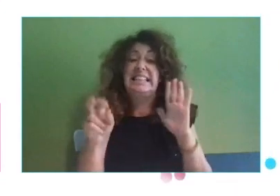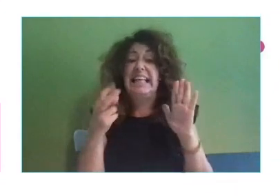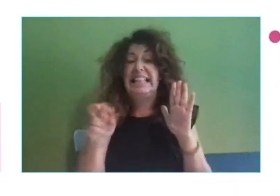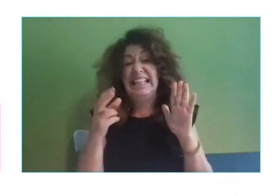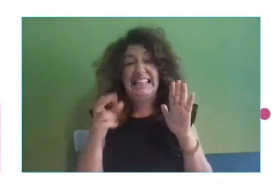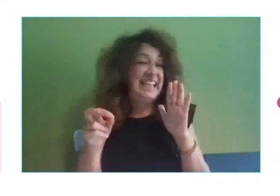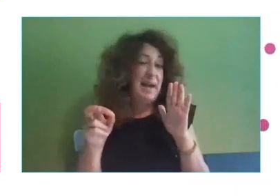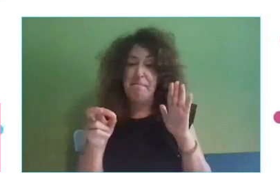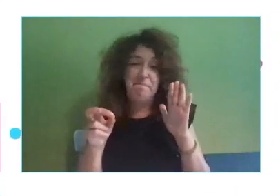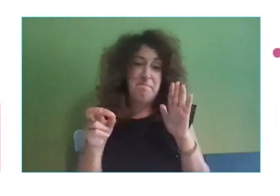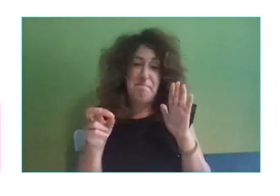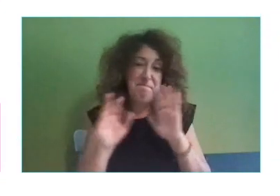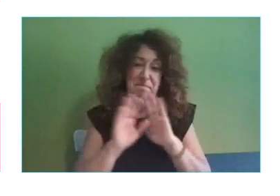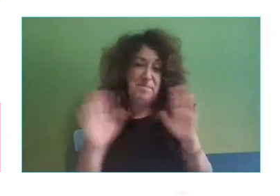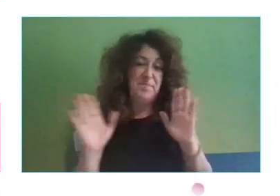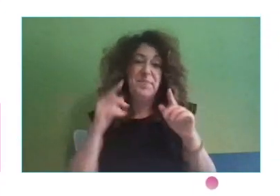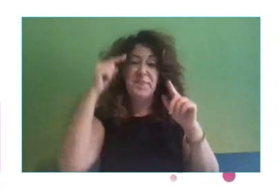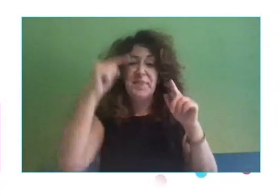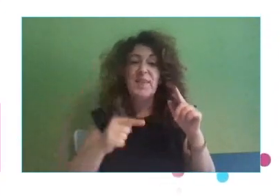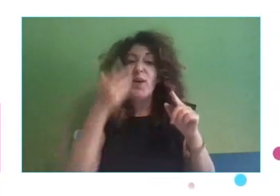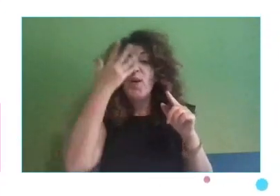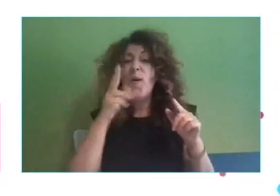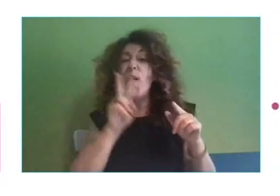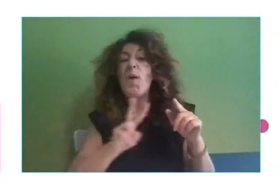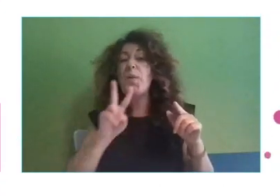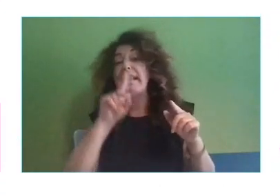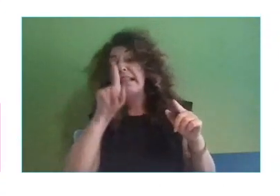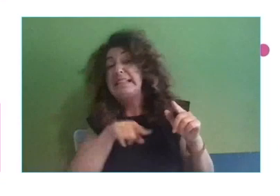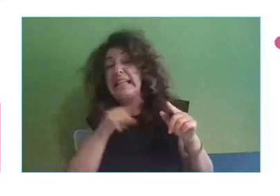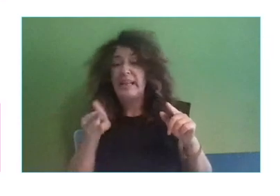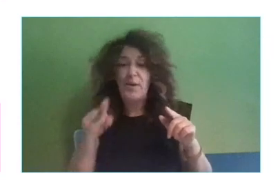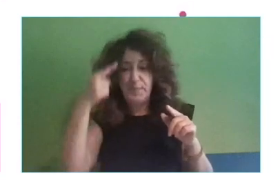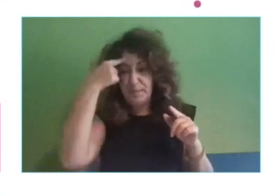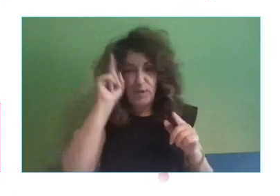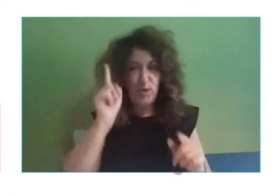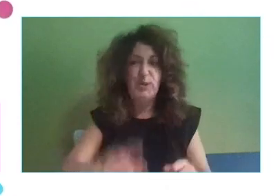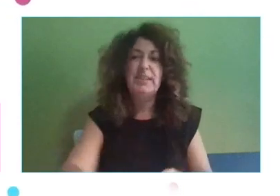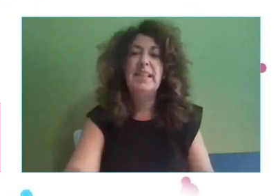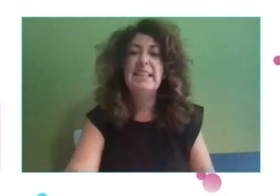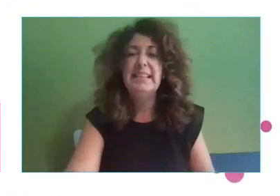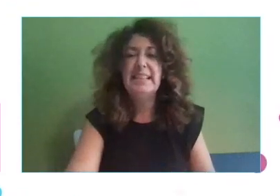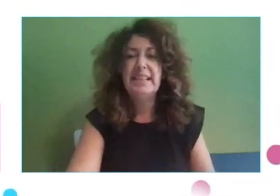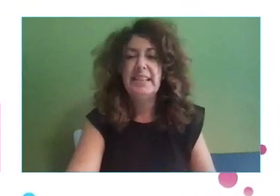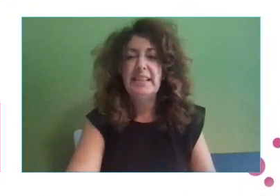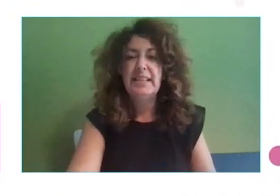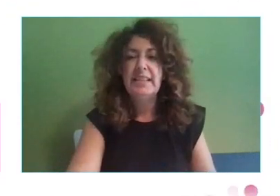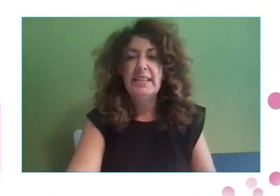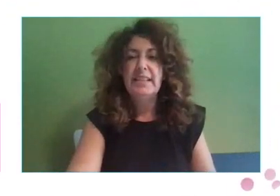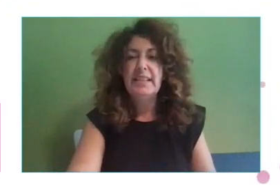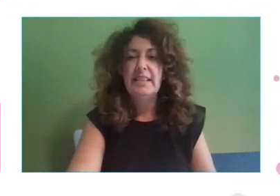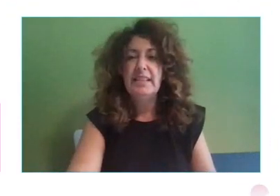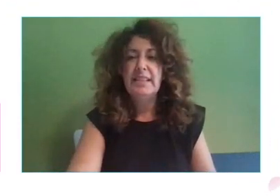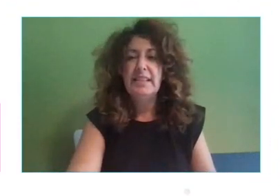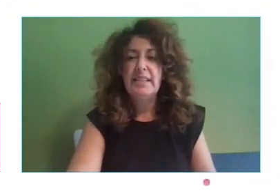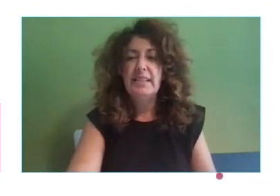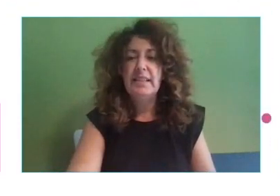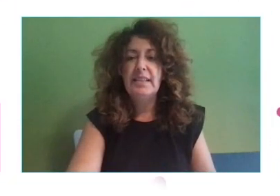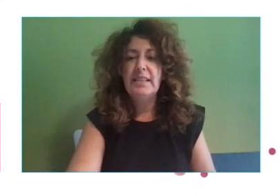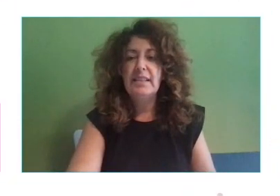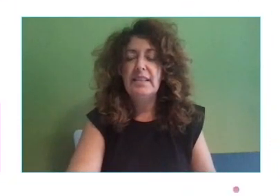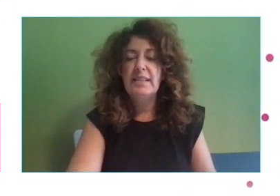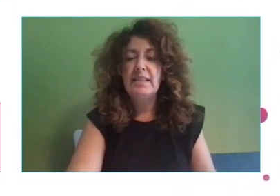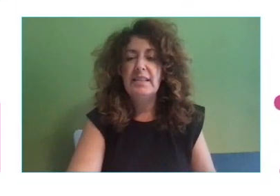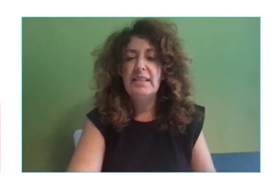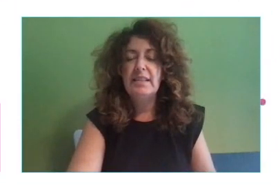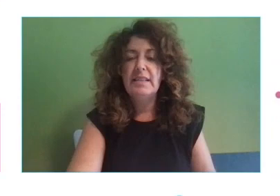verde. No sé si se pondrá verde o no. Quedaros un poco con esa línea y sobre todo pensadla. Pensad cuál ha sido vuestra línea hasta ahora y cuál pensáis que puede